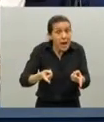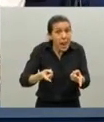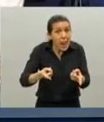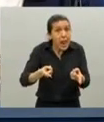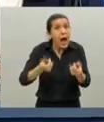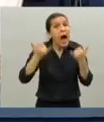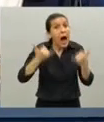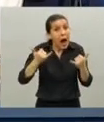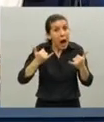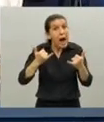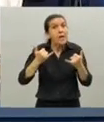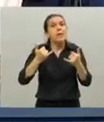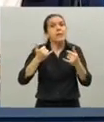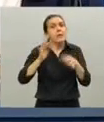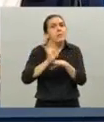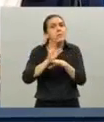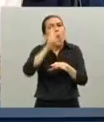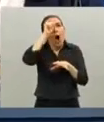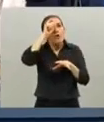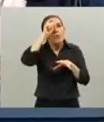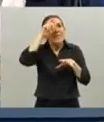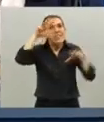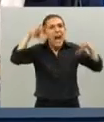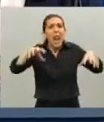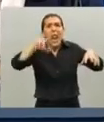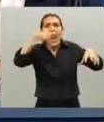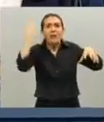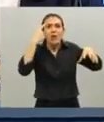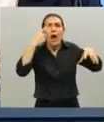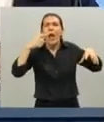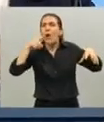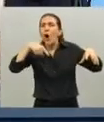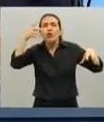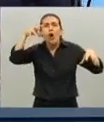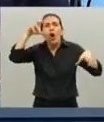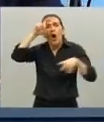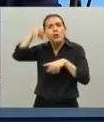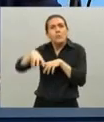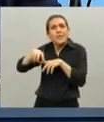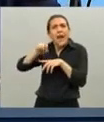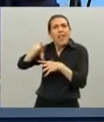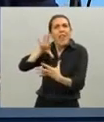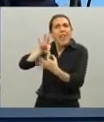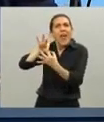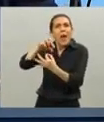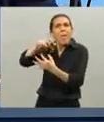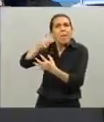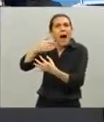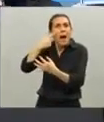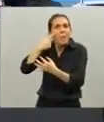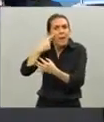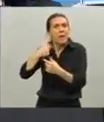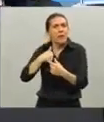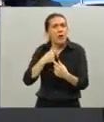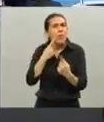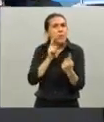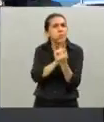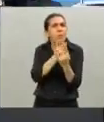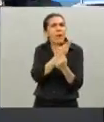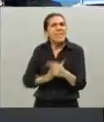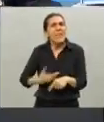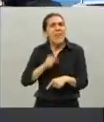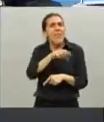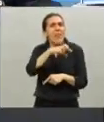junto al sistema provincial hospitales nacionales algunos del PAMI estuvimos también con quien preside el PAMI